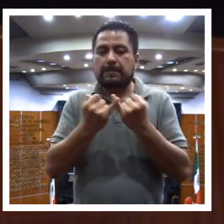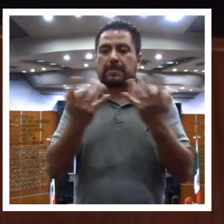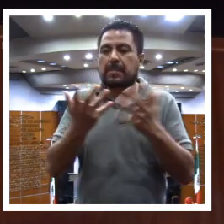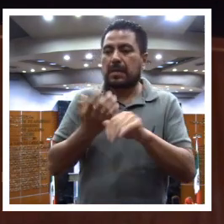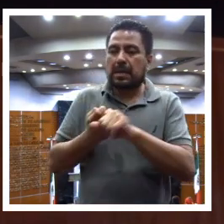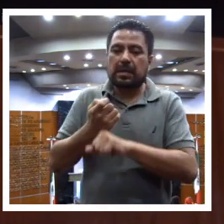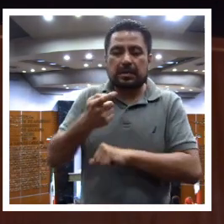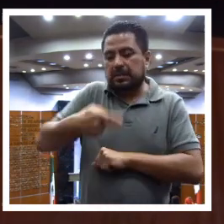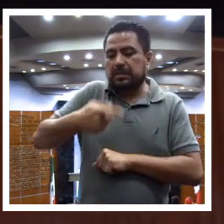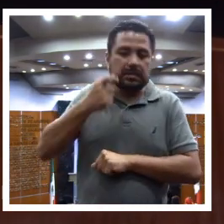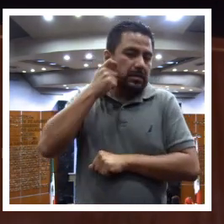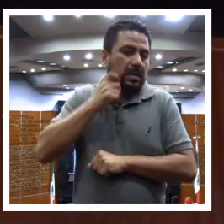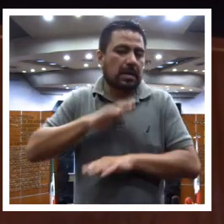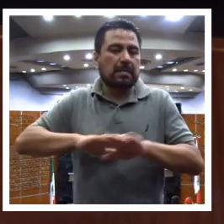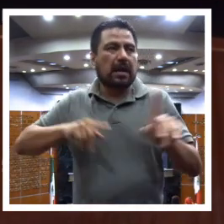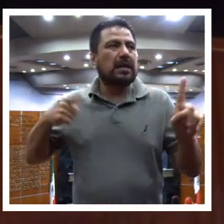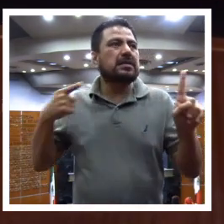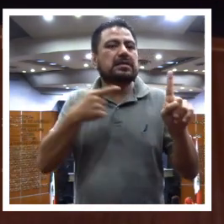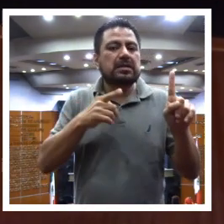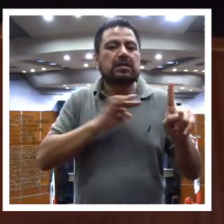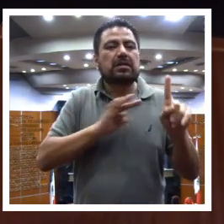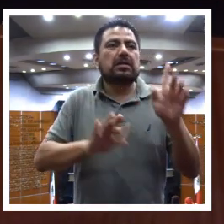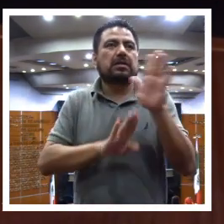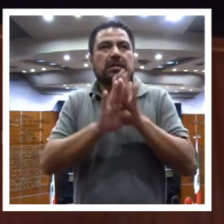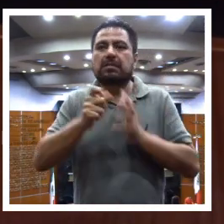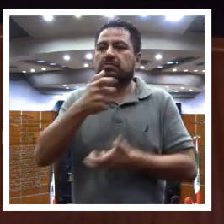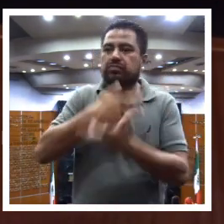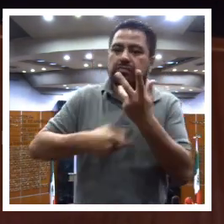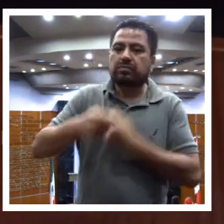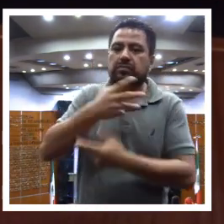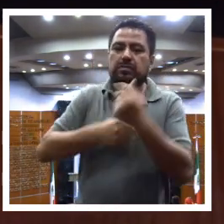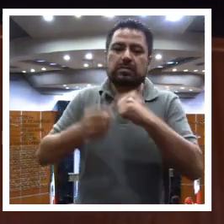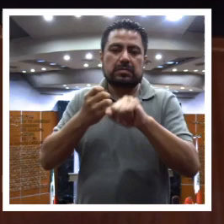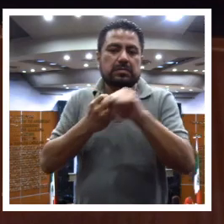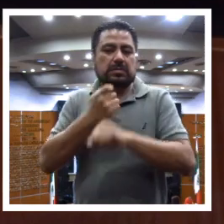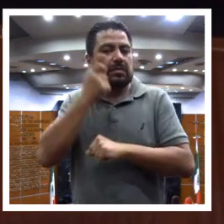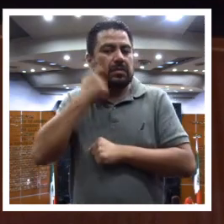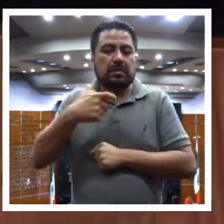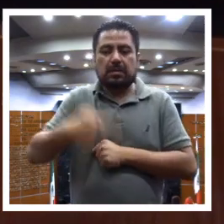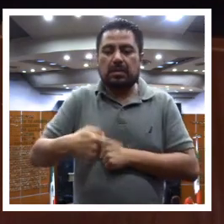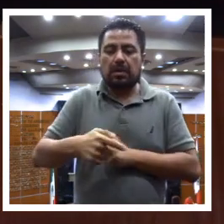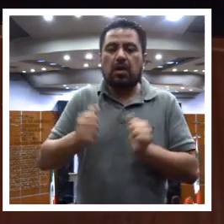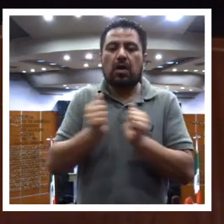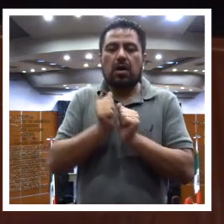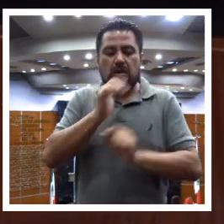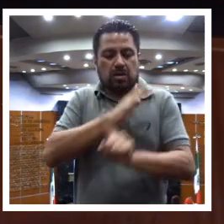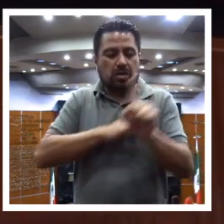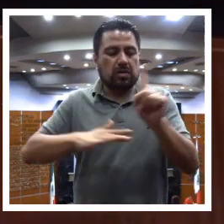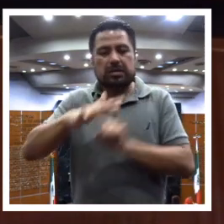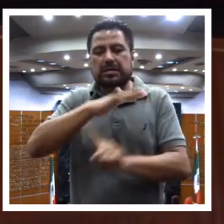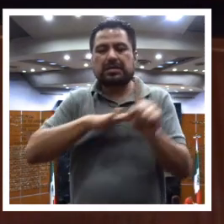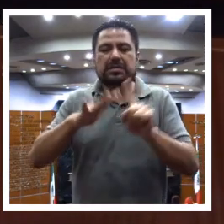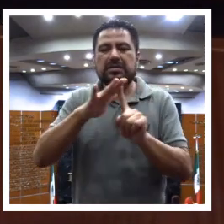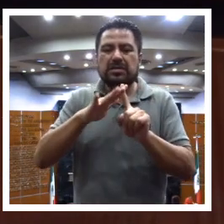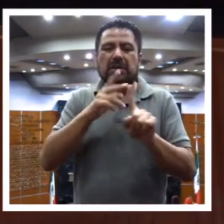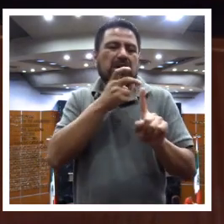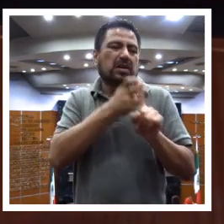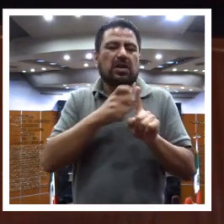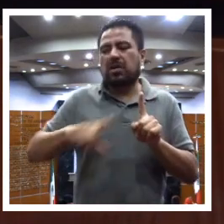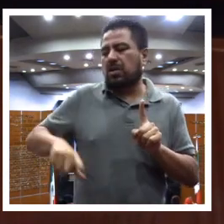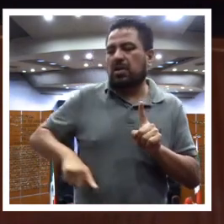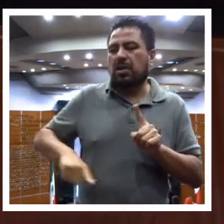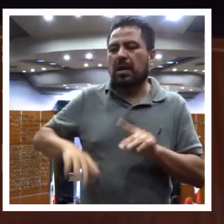deje de lado la meta de acrecentar sus ingresos locales. Esto bajo un contexto en donde el Estado depende